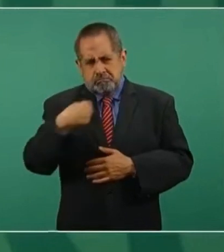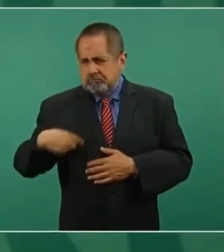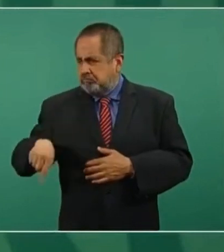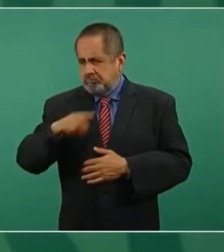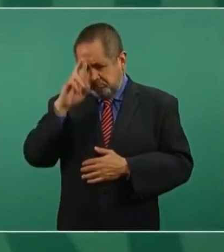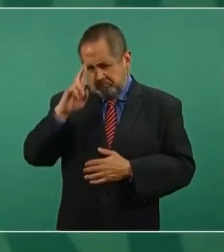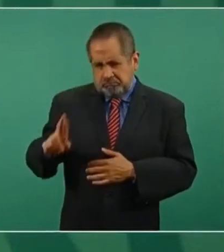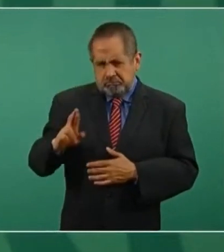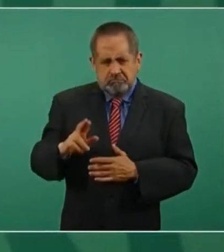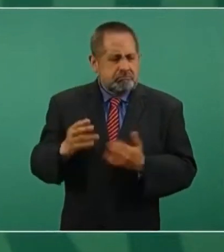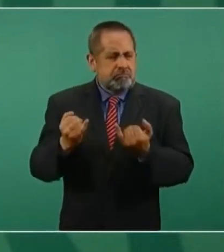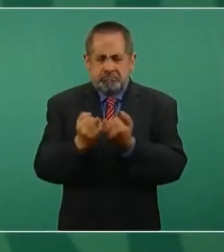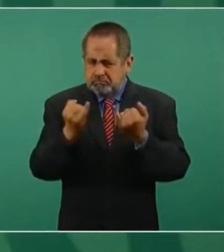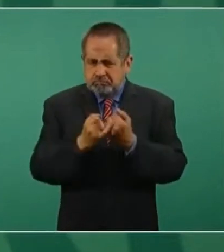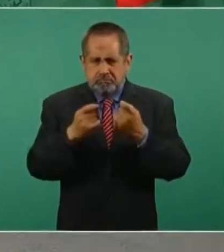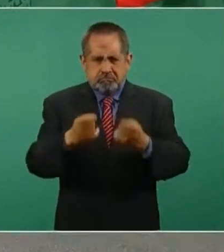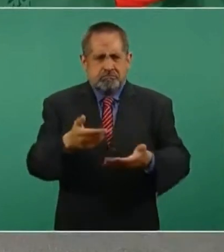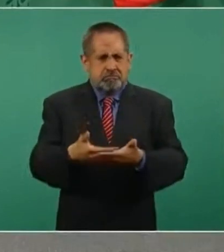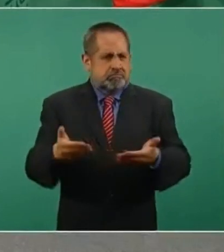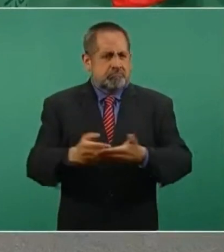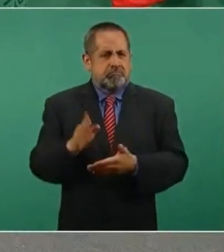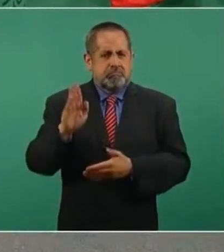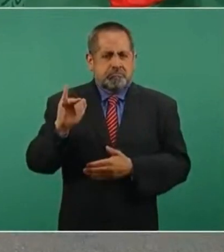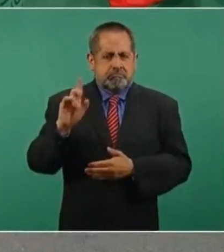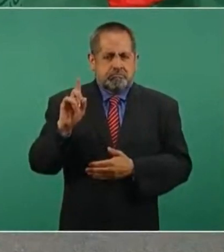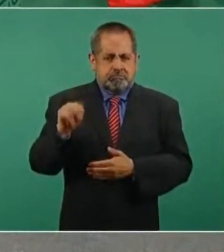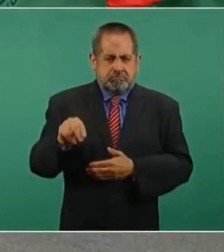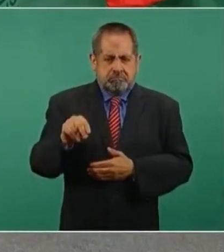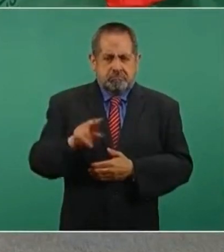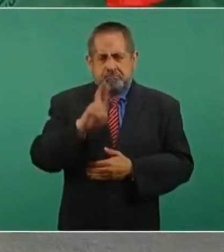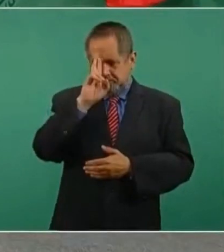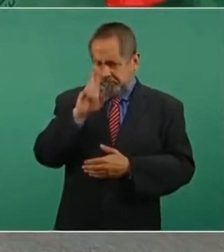lo es el presidente Biden. Bueno,